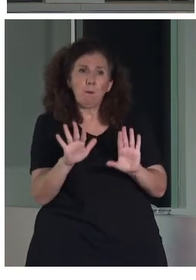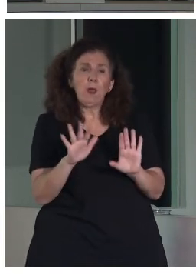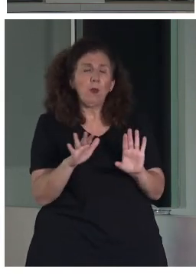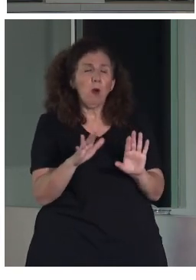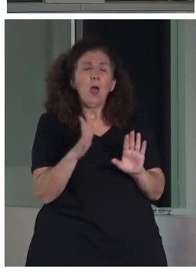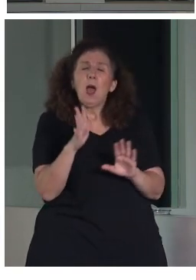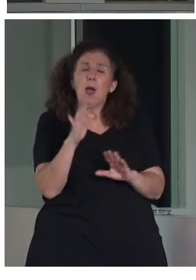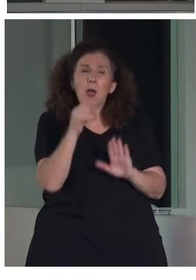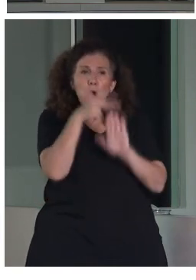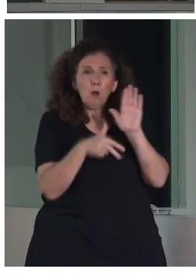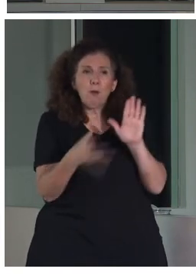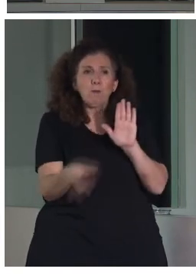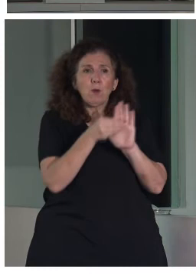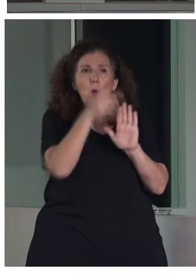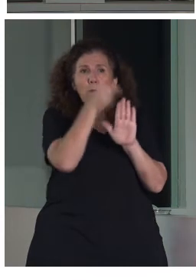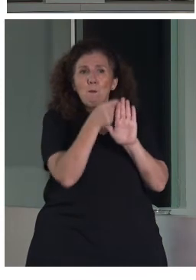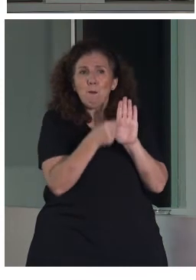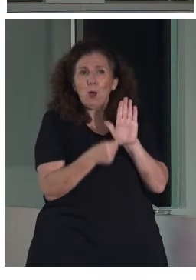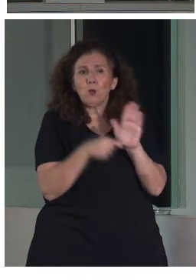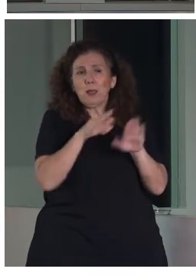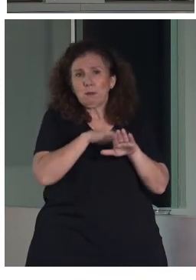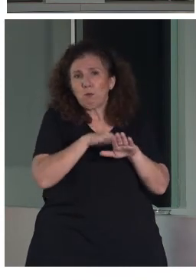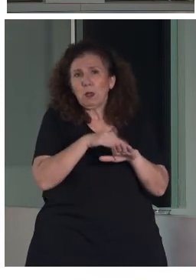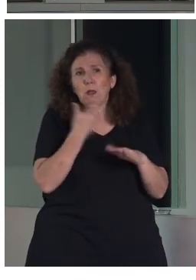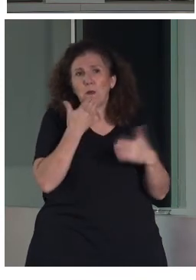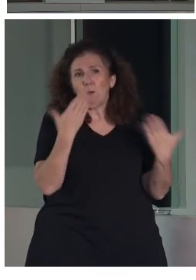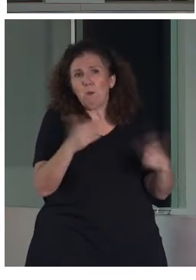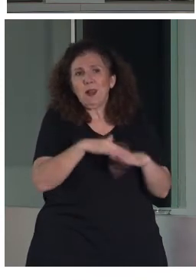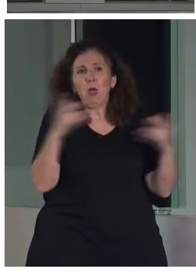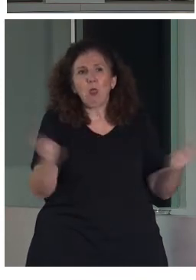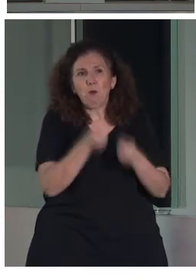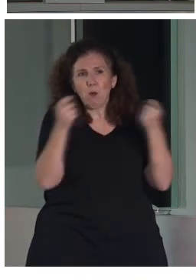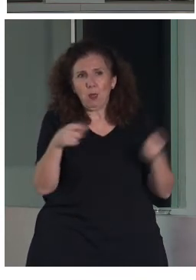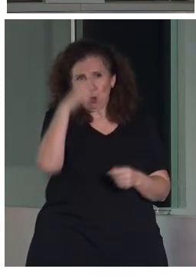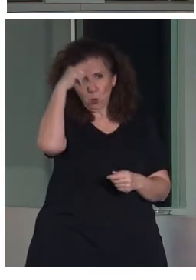pautas en otros ámbitos, como por ejemplo el de la divulgación cultural.